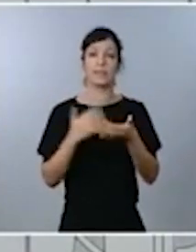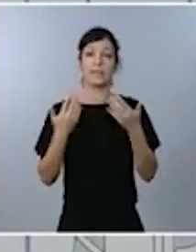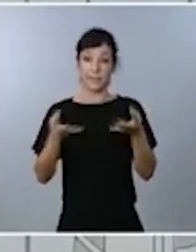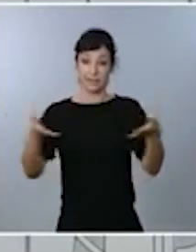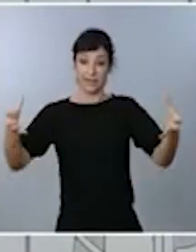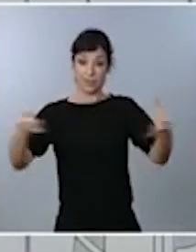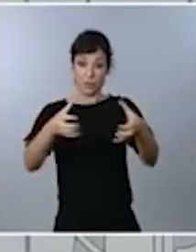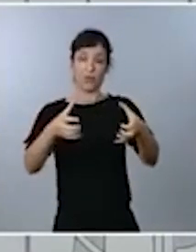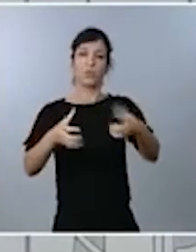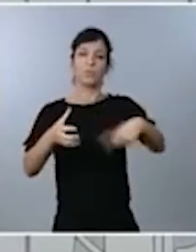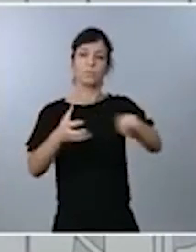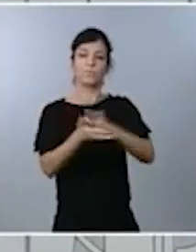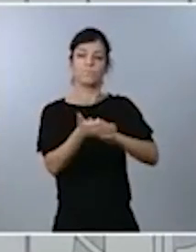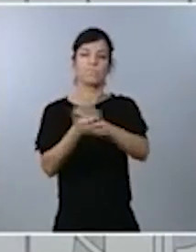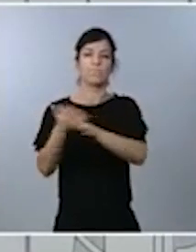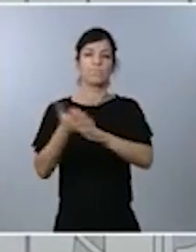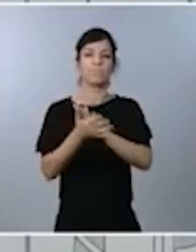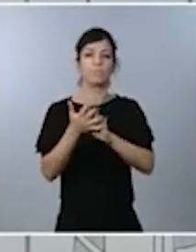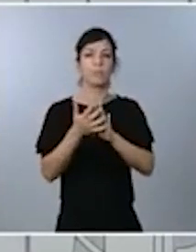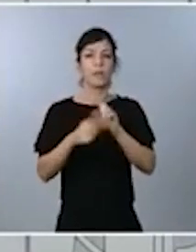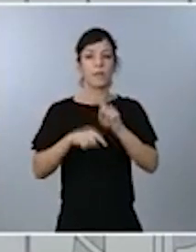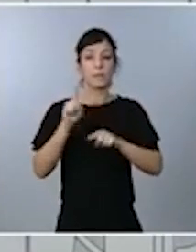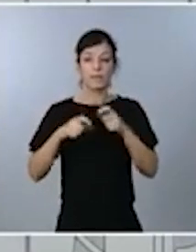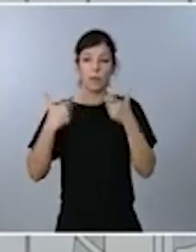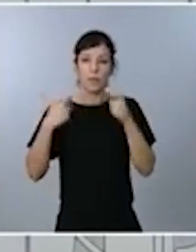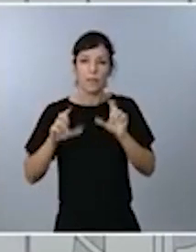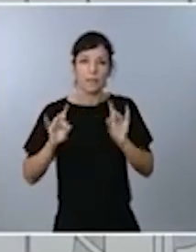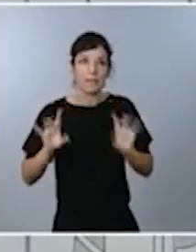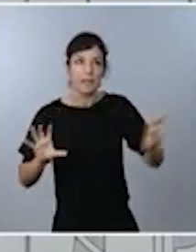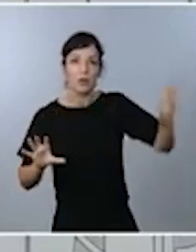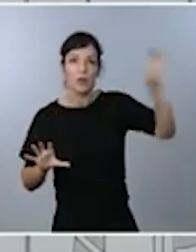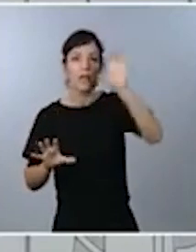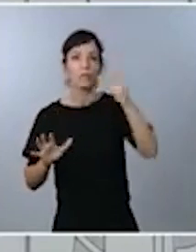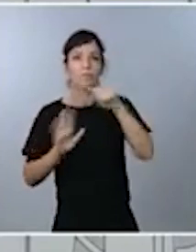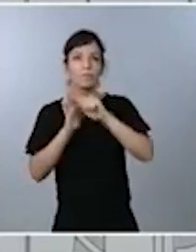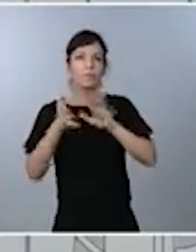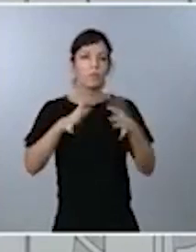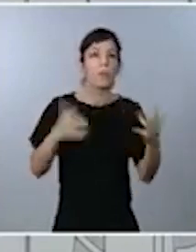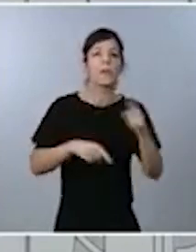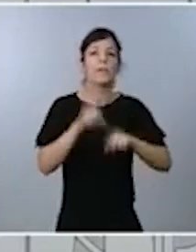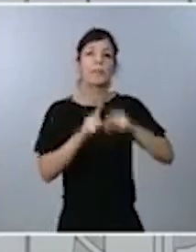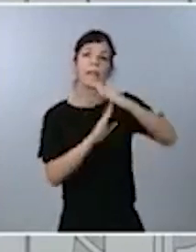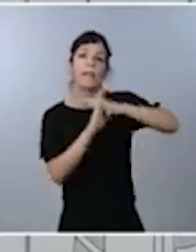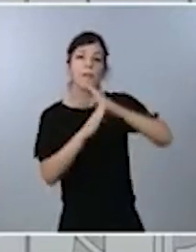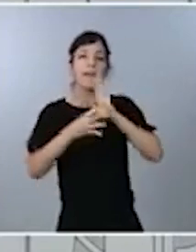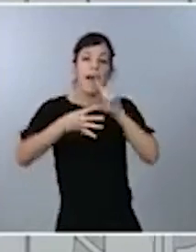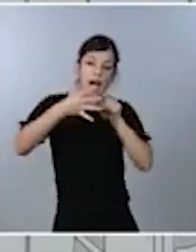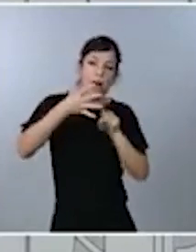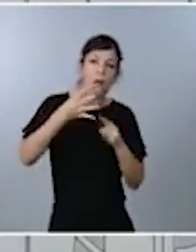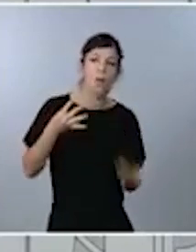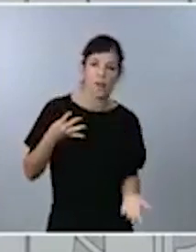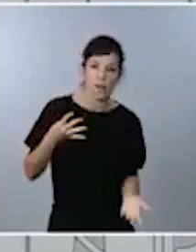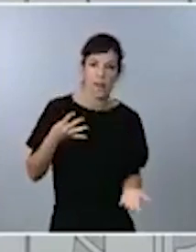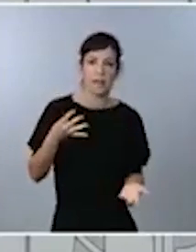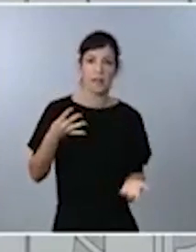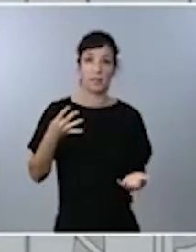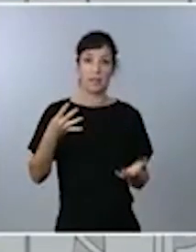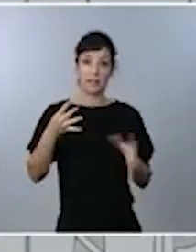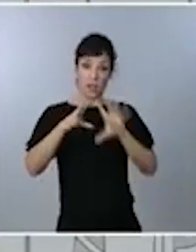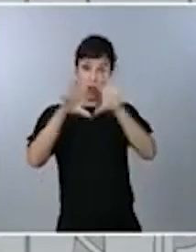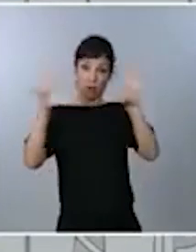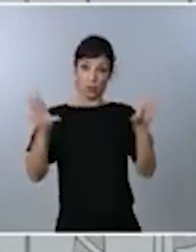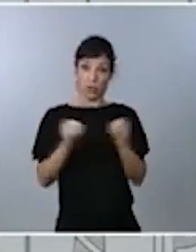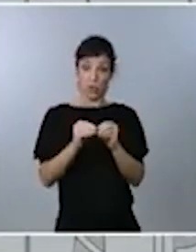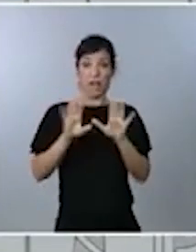adoptarse en cada unidad territorial según el nivel de riesgo que exista. Todo ello define una suerte de semáforo que